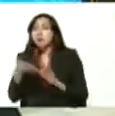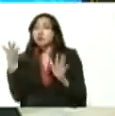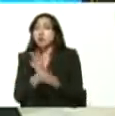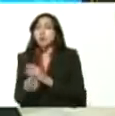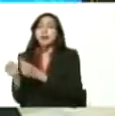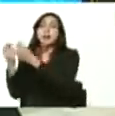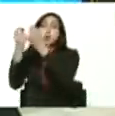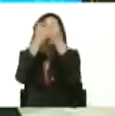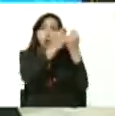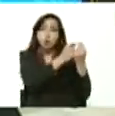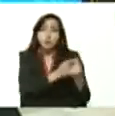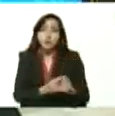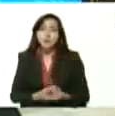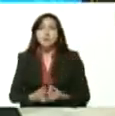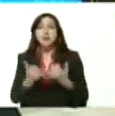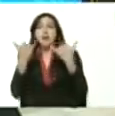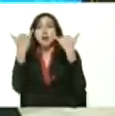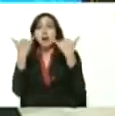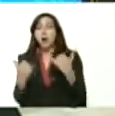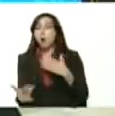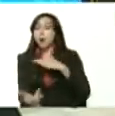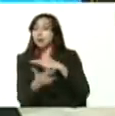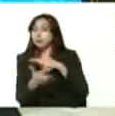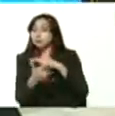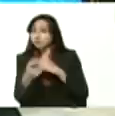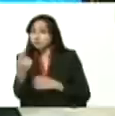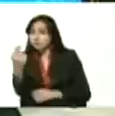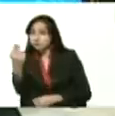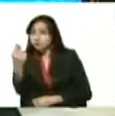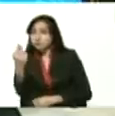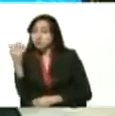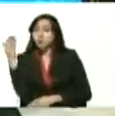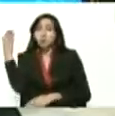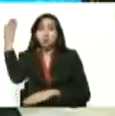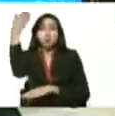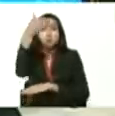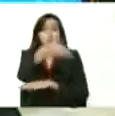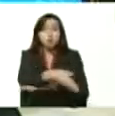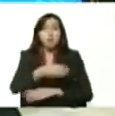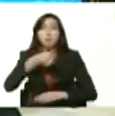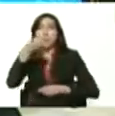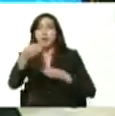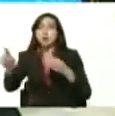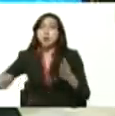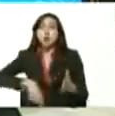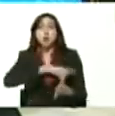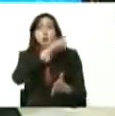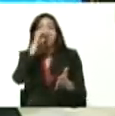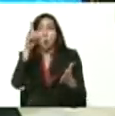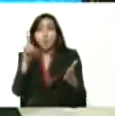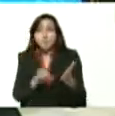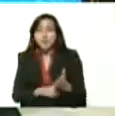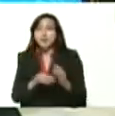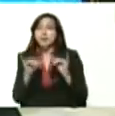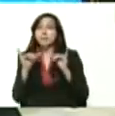vamos hacia la economía digital vamos hacia la integración completa de la economía